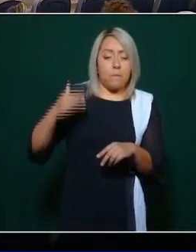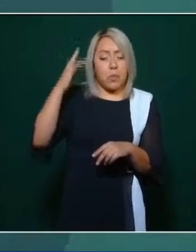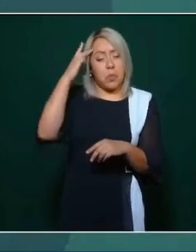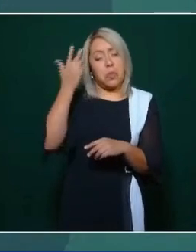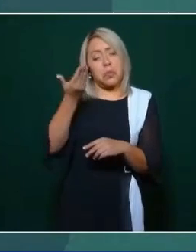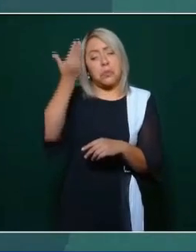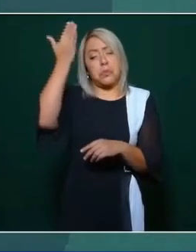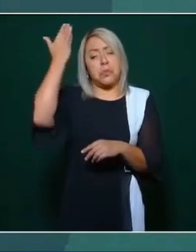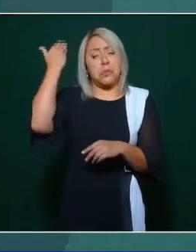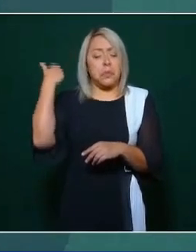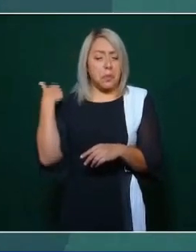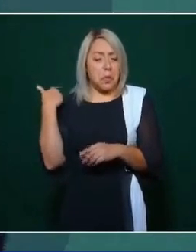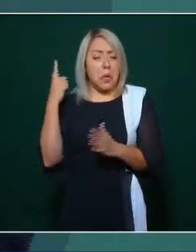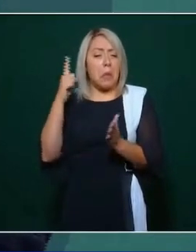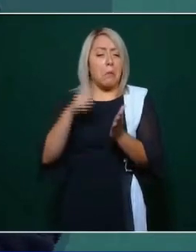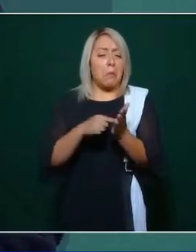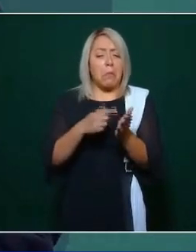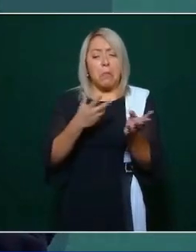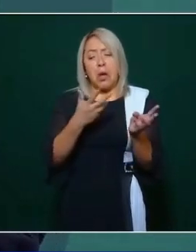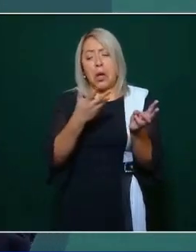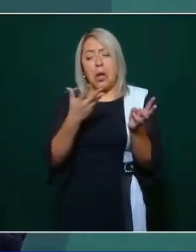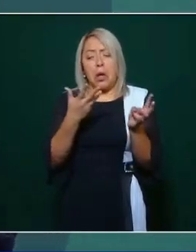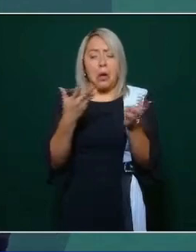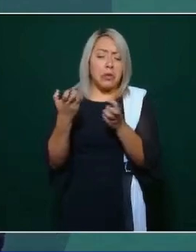setenta